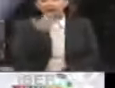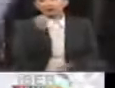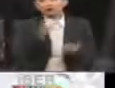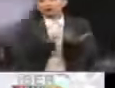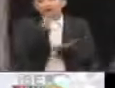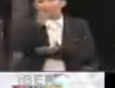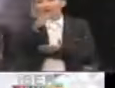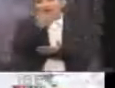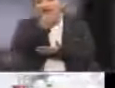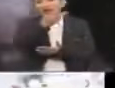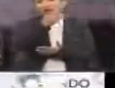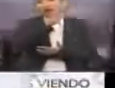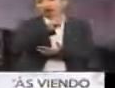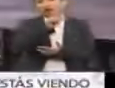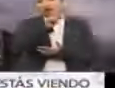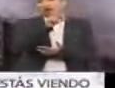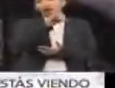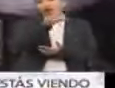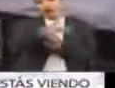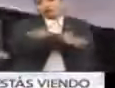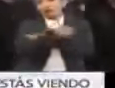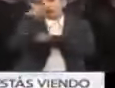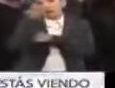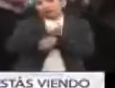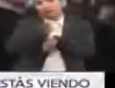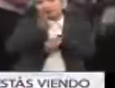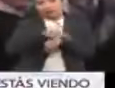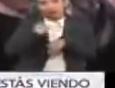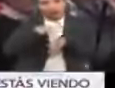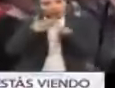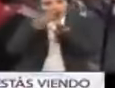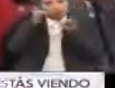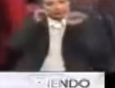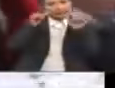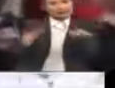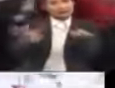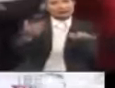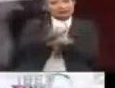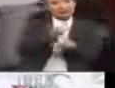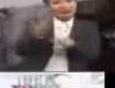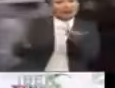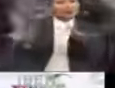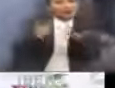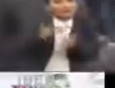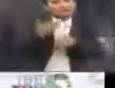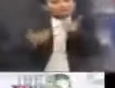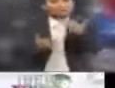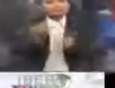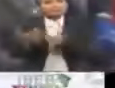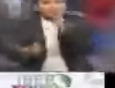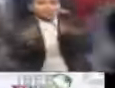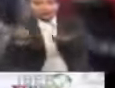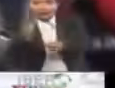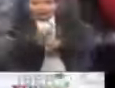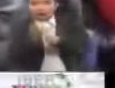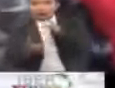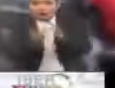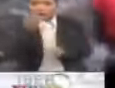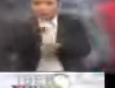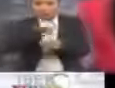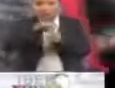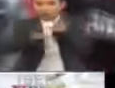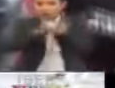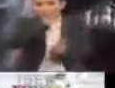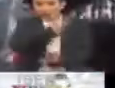muchísimas gracias Heriberto Araujo, te enviamos un fuerte abrazo hasta Brasil, y estaremos muy pendientes de cómo se desarrolle esta segunda vuelta